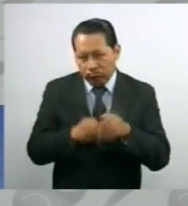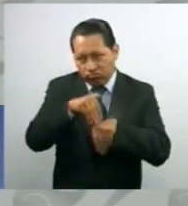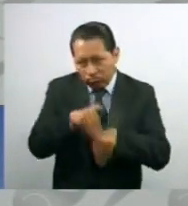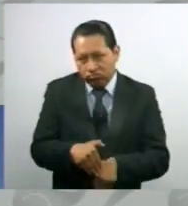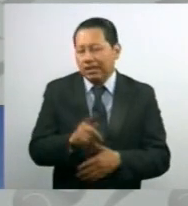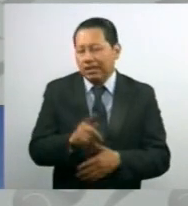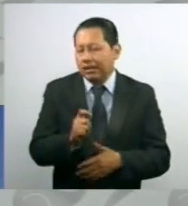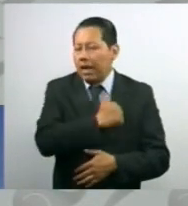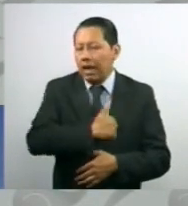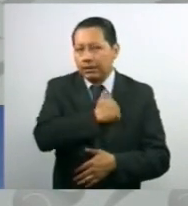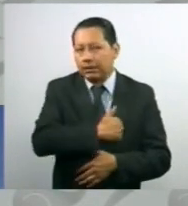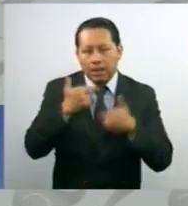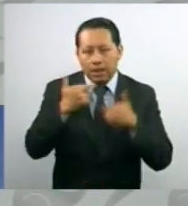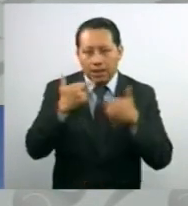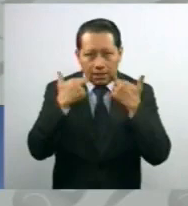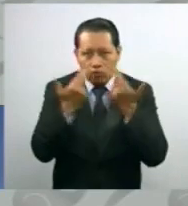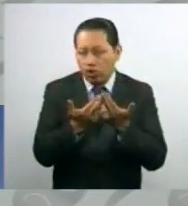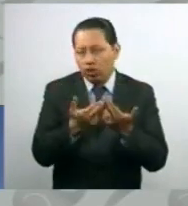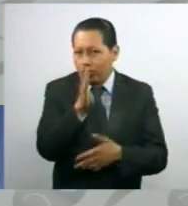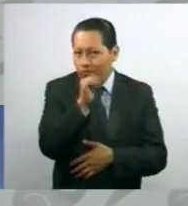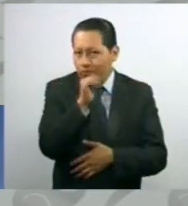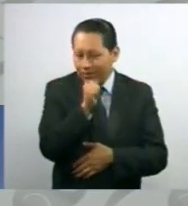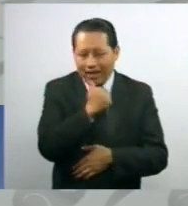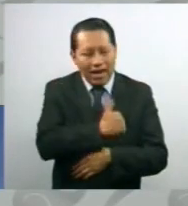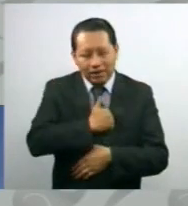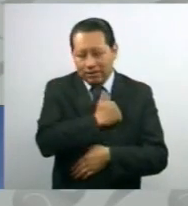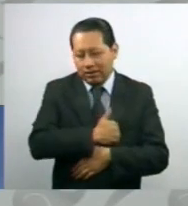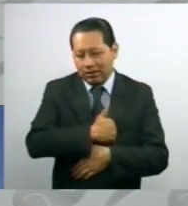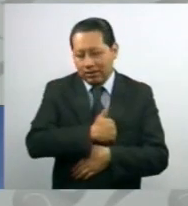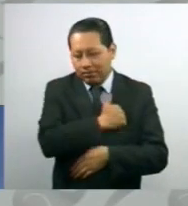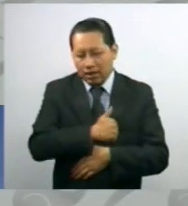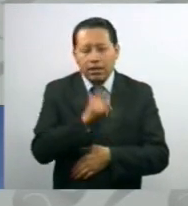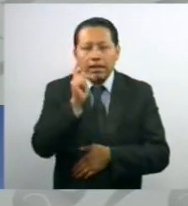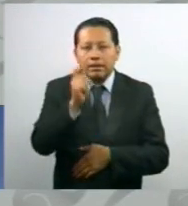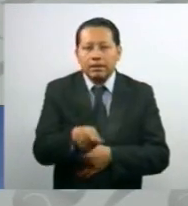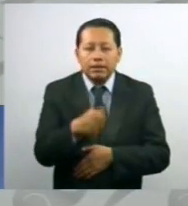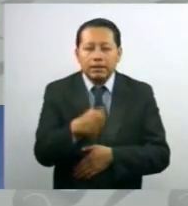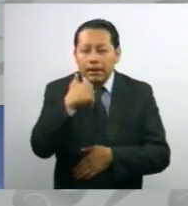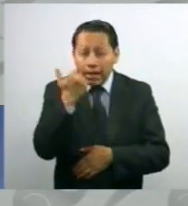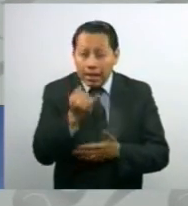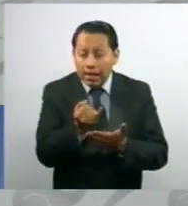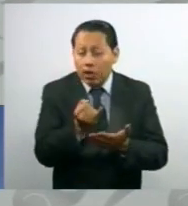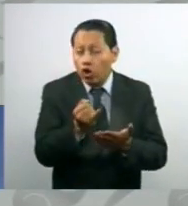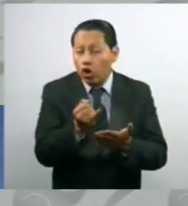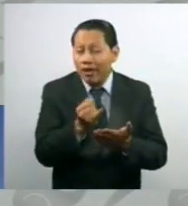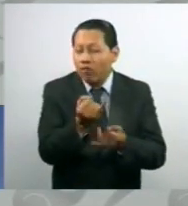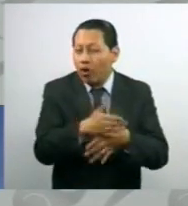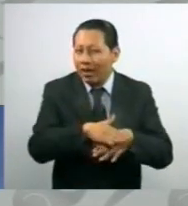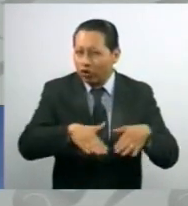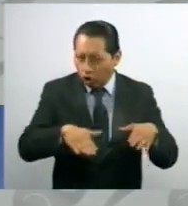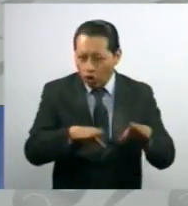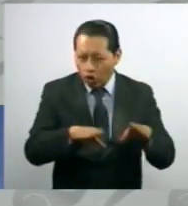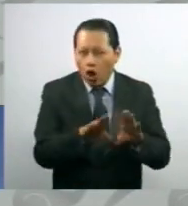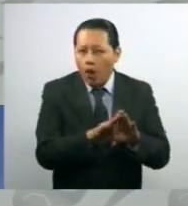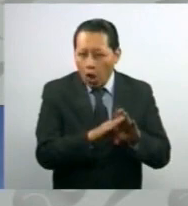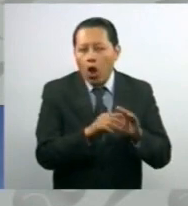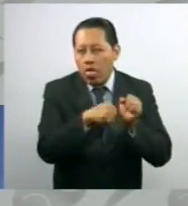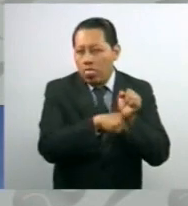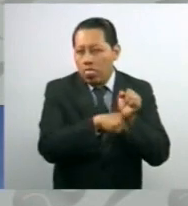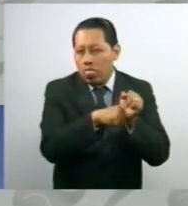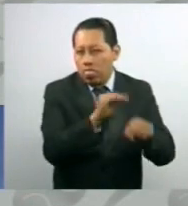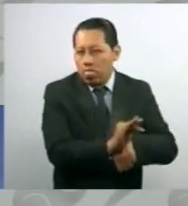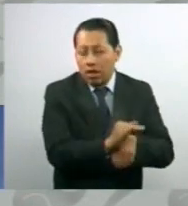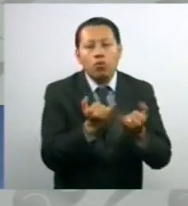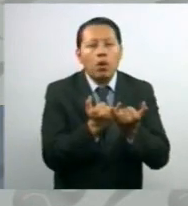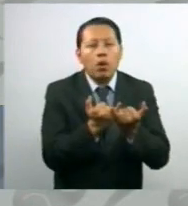la posibilidad de estas reuniones. Es una lástima que no solamente quieran ocultar la información, sino también quieran esconder a